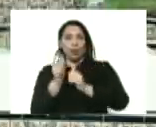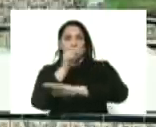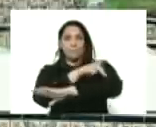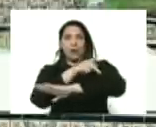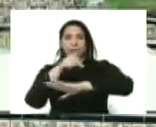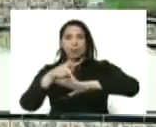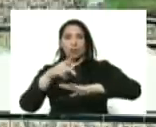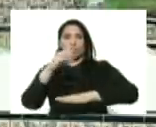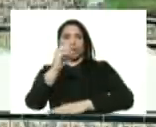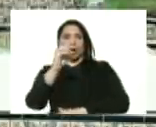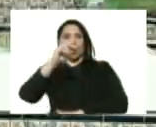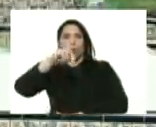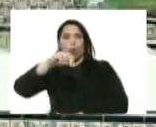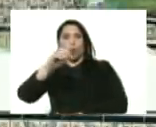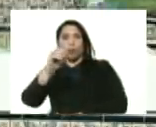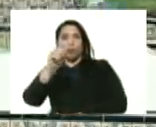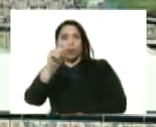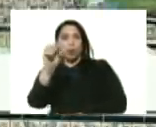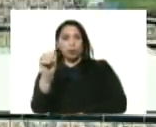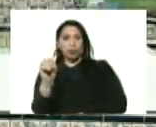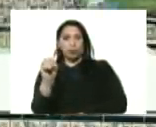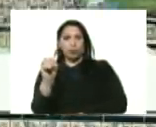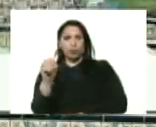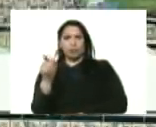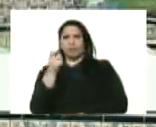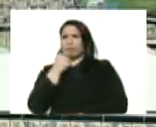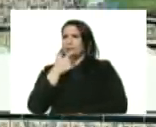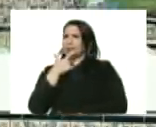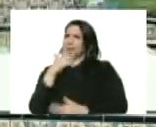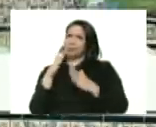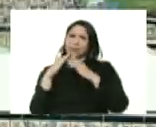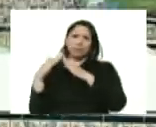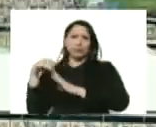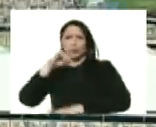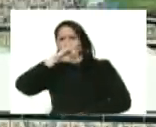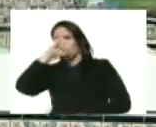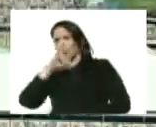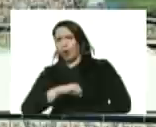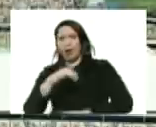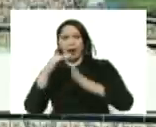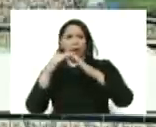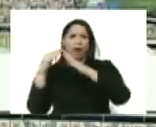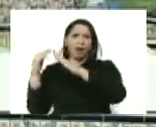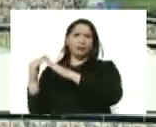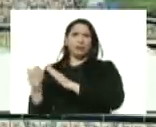Onoto municipio Cajigal estas bellas bellas